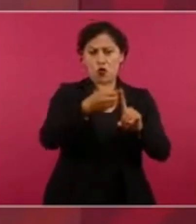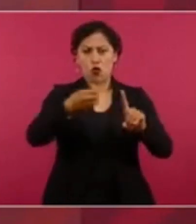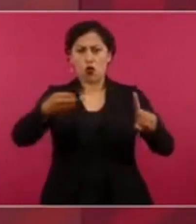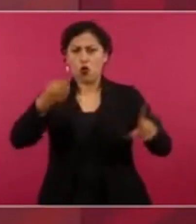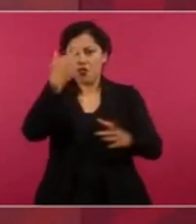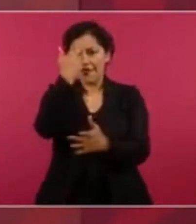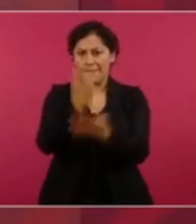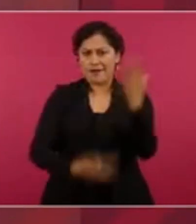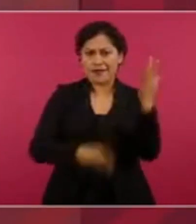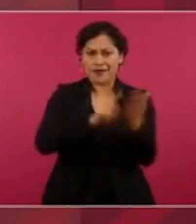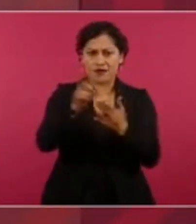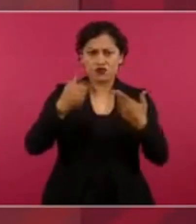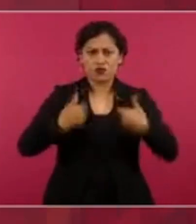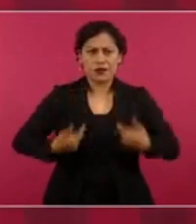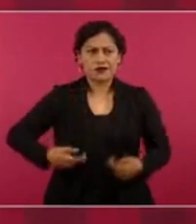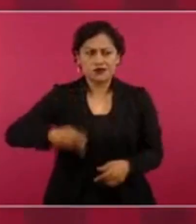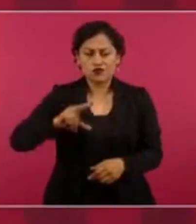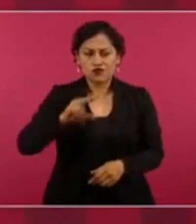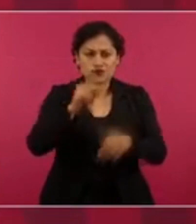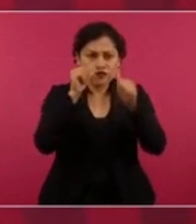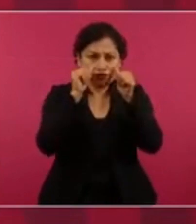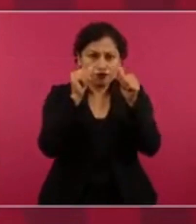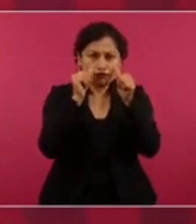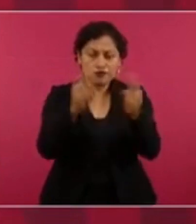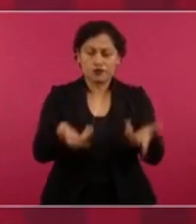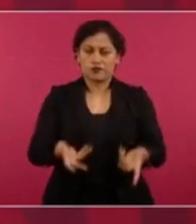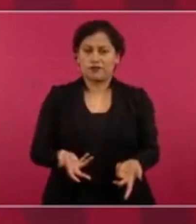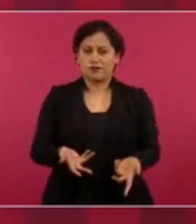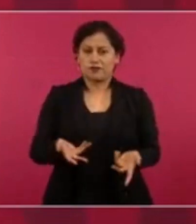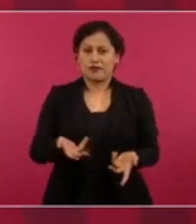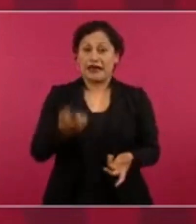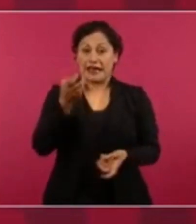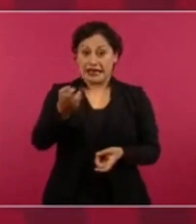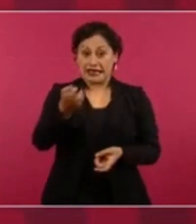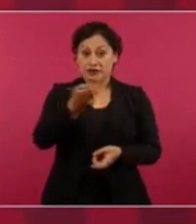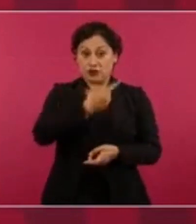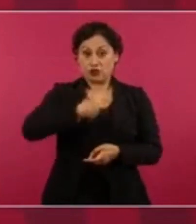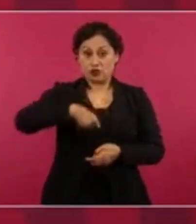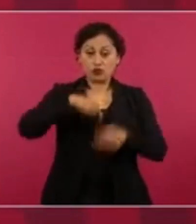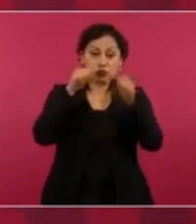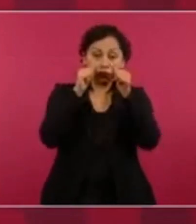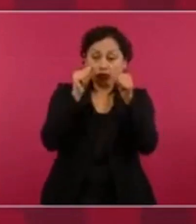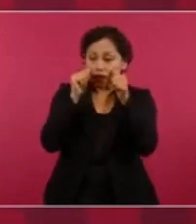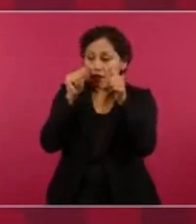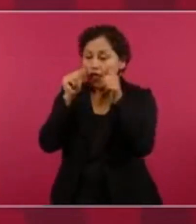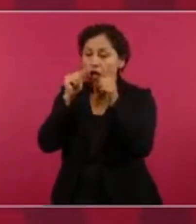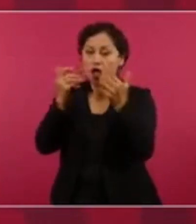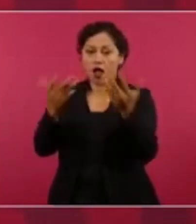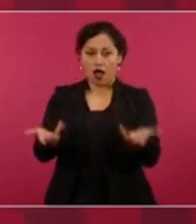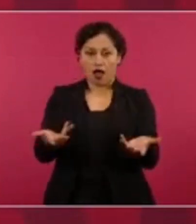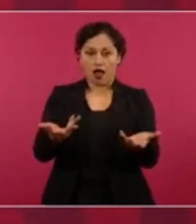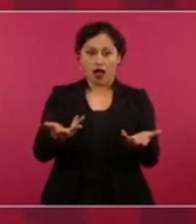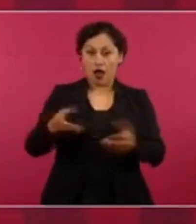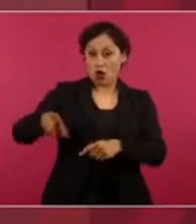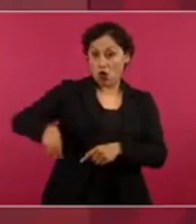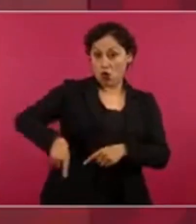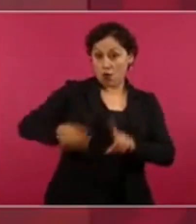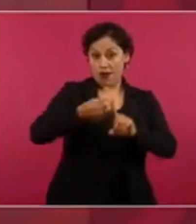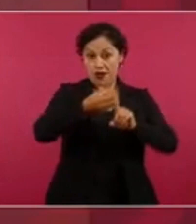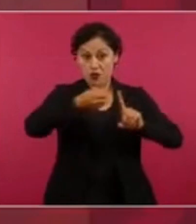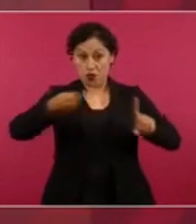El ya no es, como era antes,